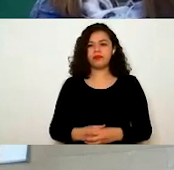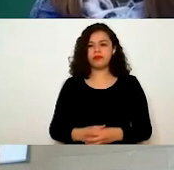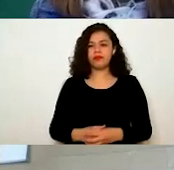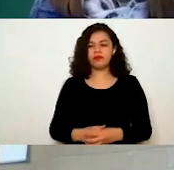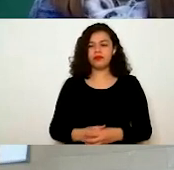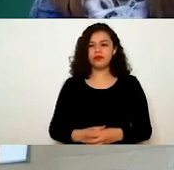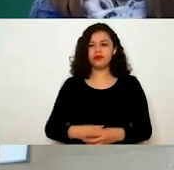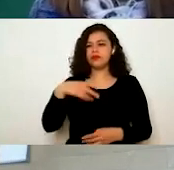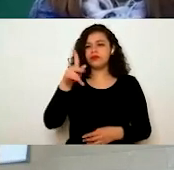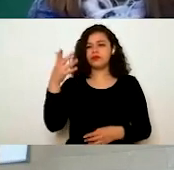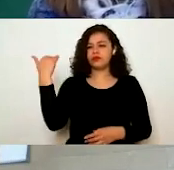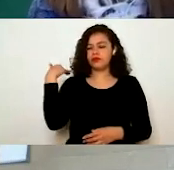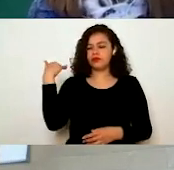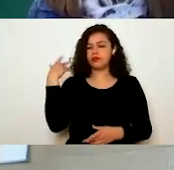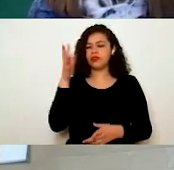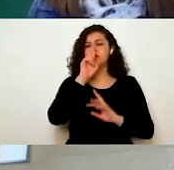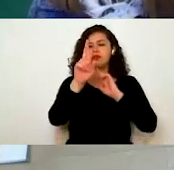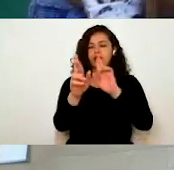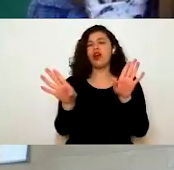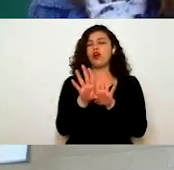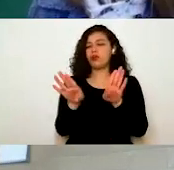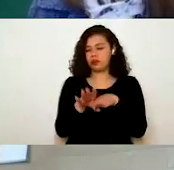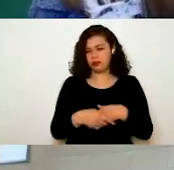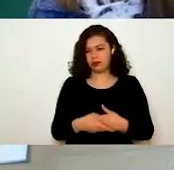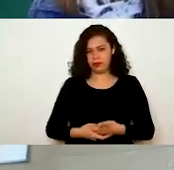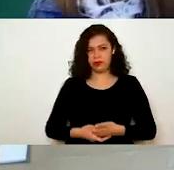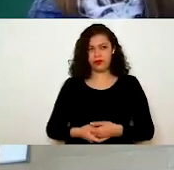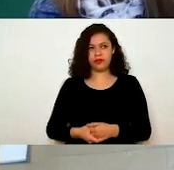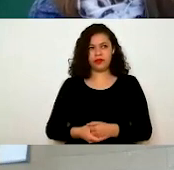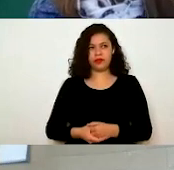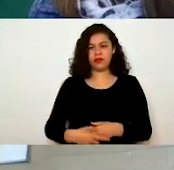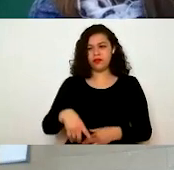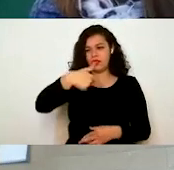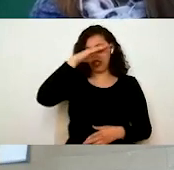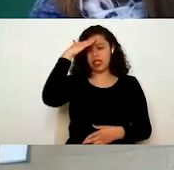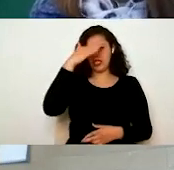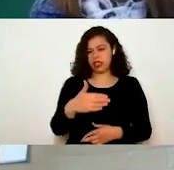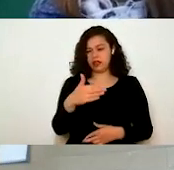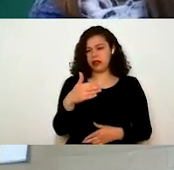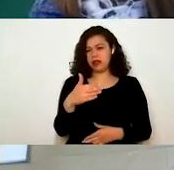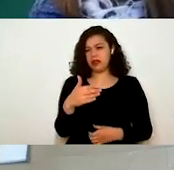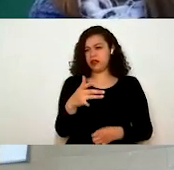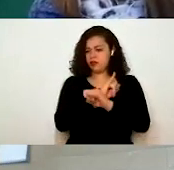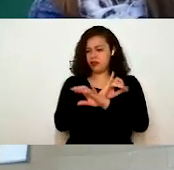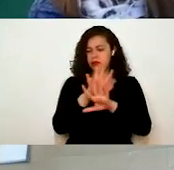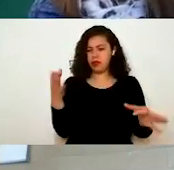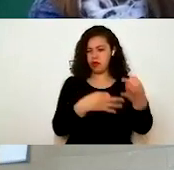todas sus solicitudes? Bueno, como bien saben, mesa de ayuda pueden solicitar cualquier tipo de información.